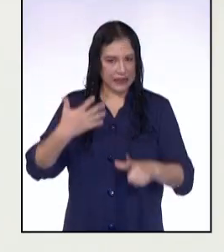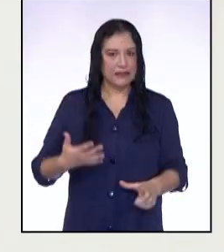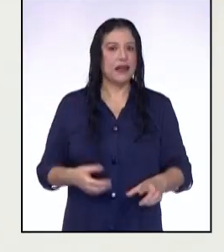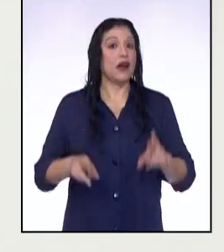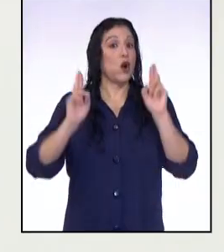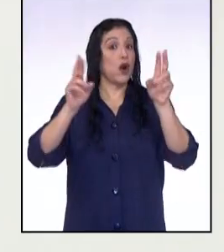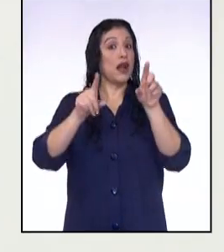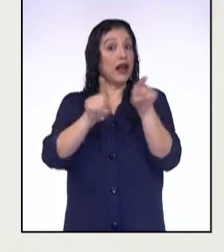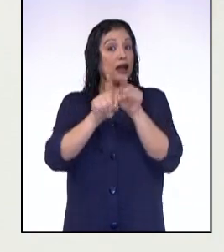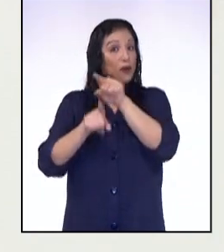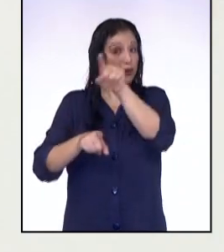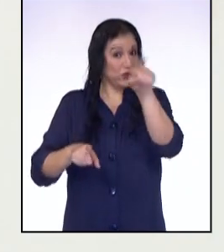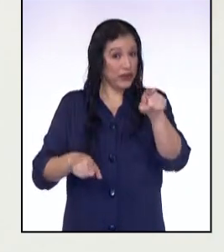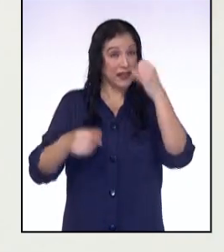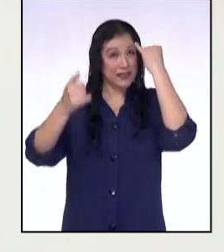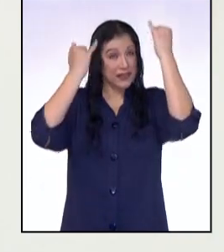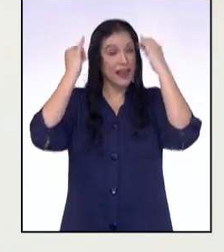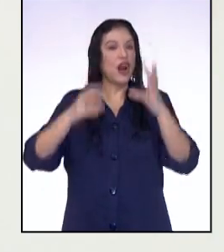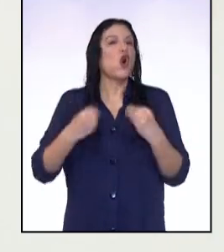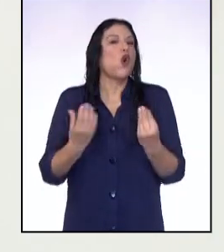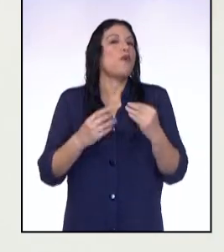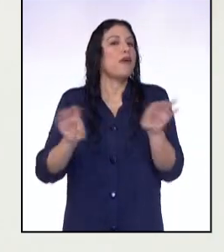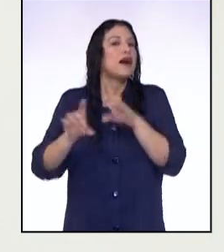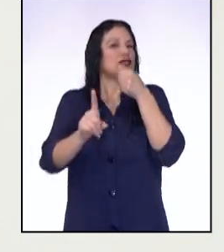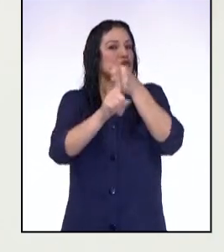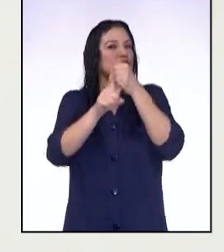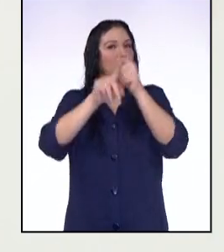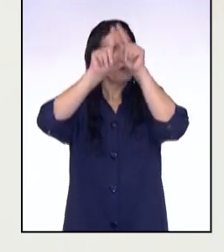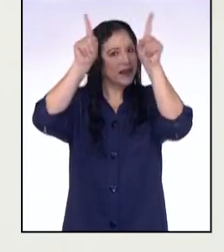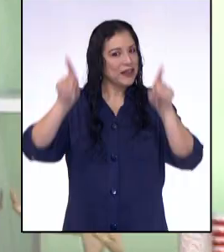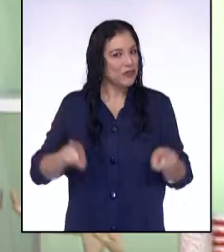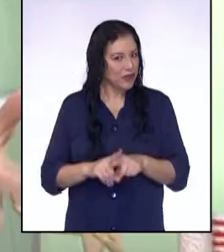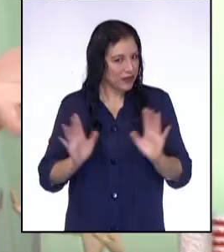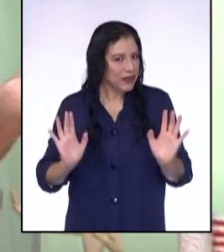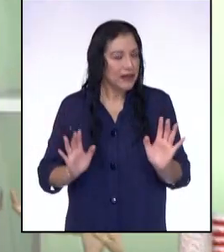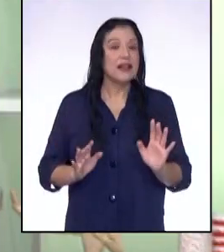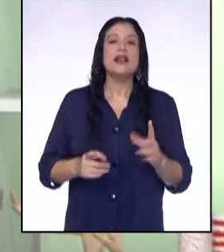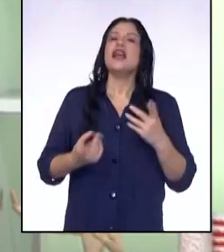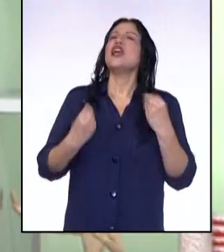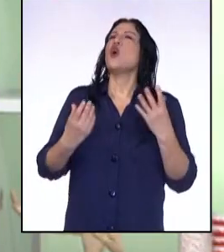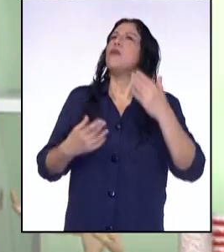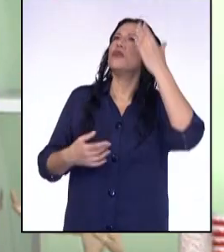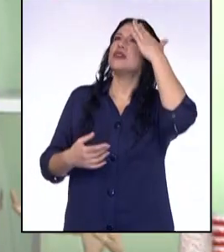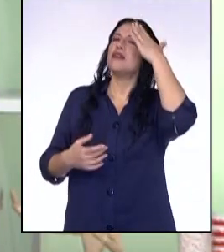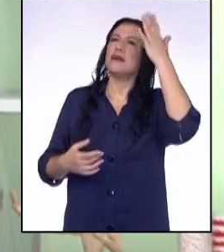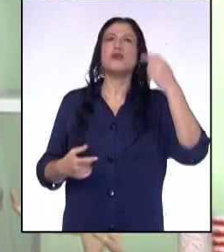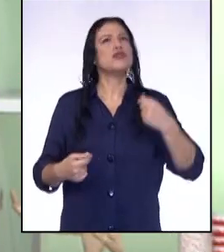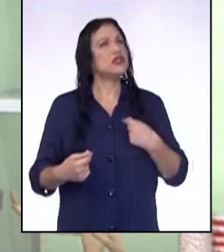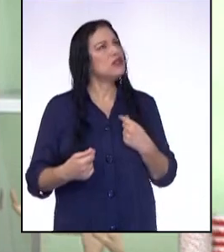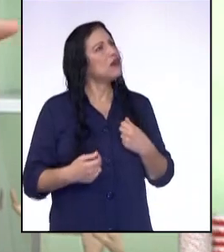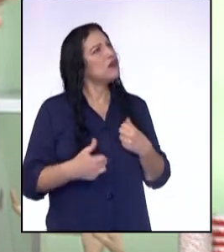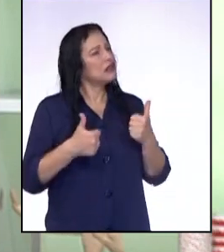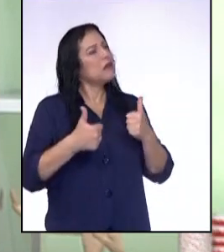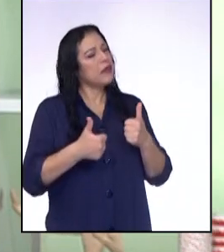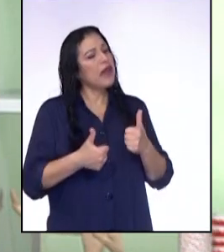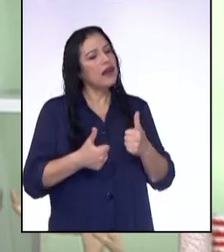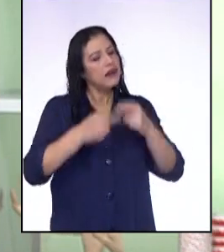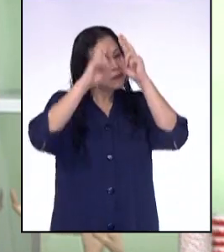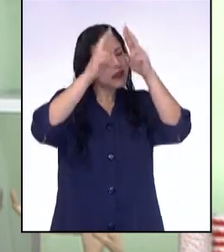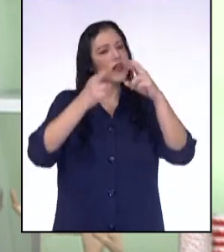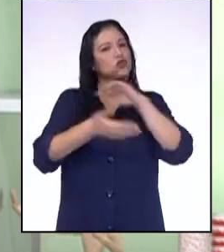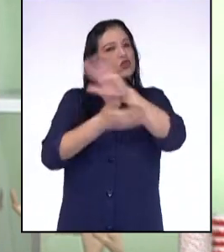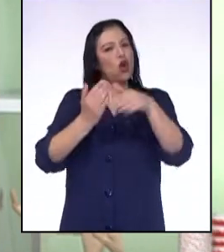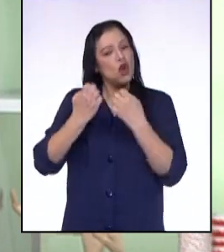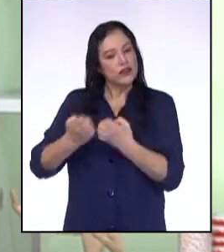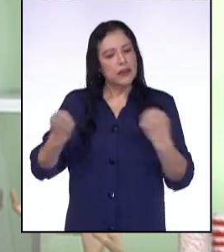también en casa tengan algunas ideas sobre cómo van a realizar sus infografías. ¿Y cómo sabremos si estamos cumpliendo con todos los elementos